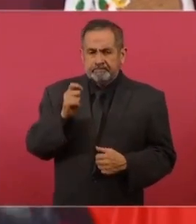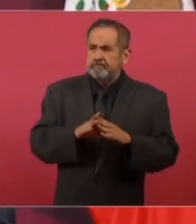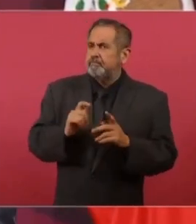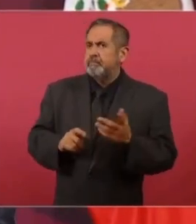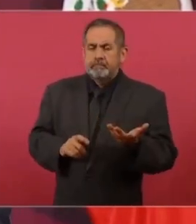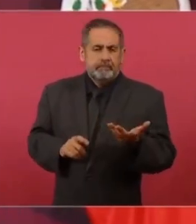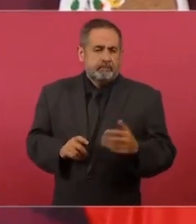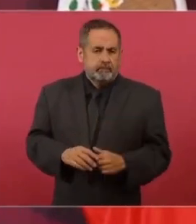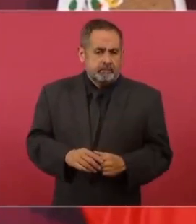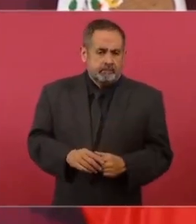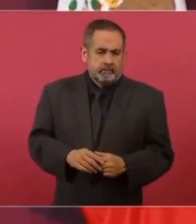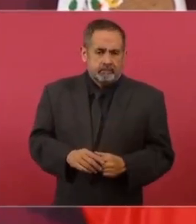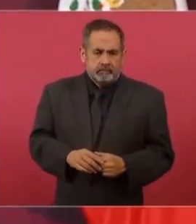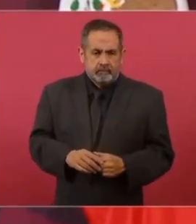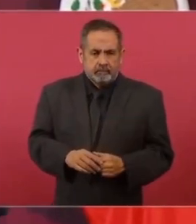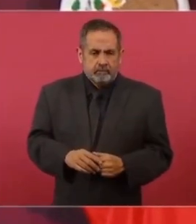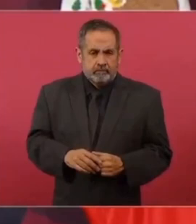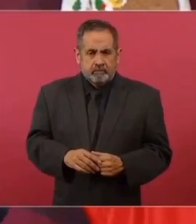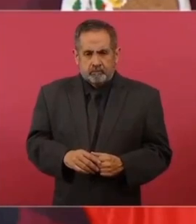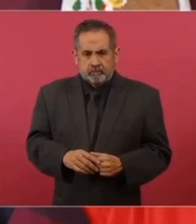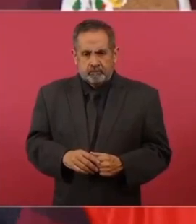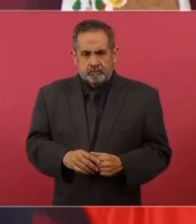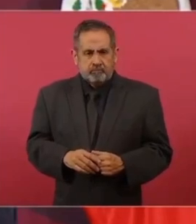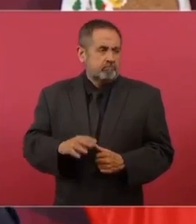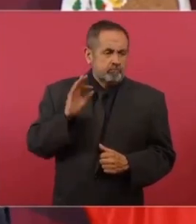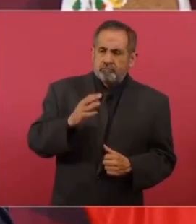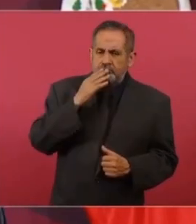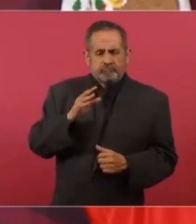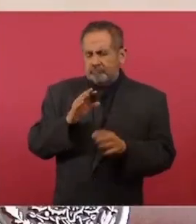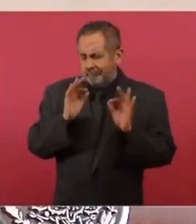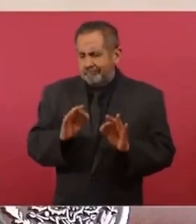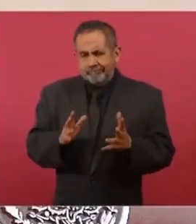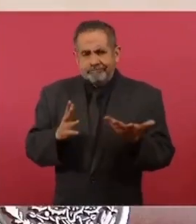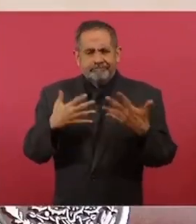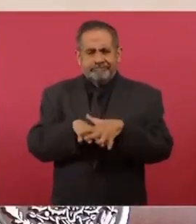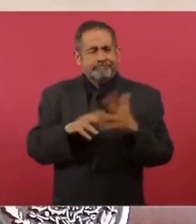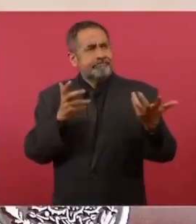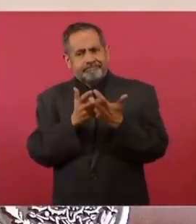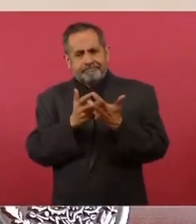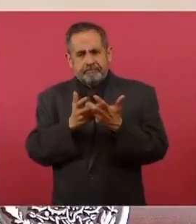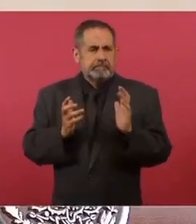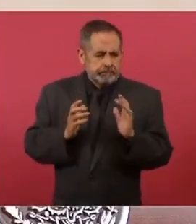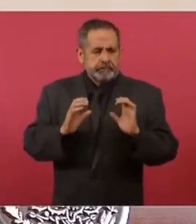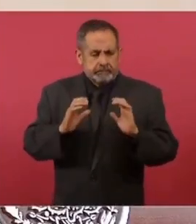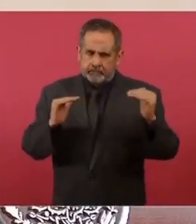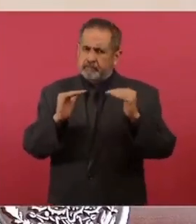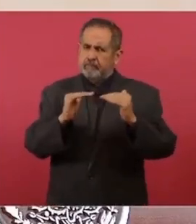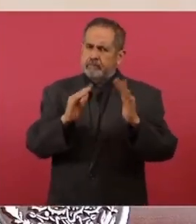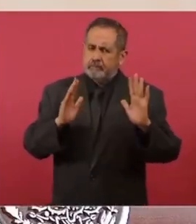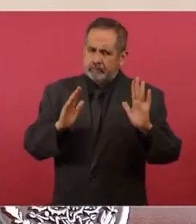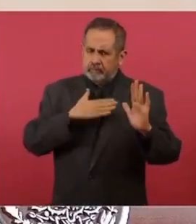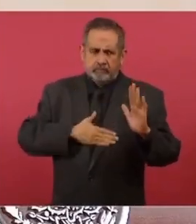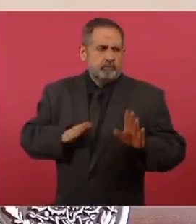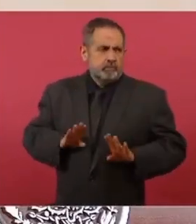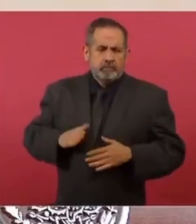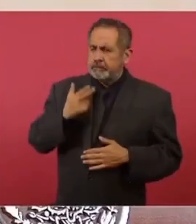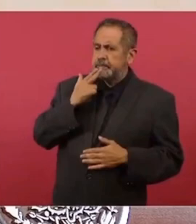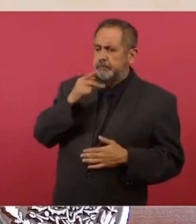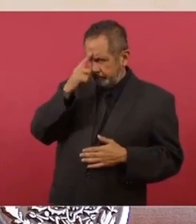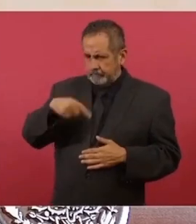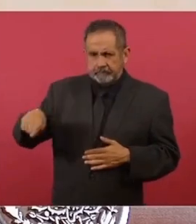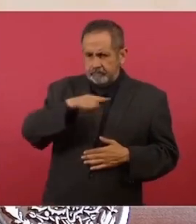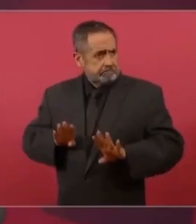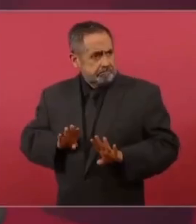ya un hecho la integración. Más que hay cuidar que sea una integración en beneficio de los pueblos